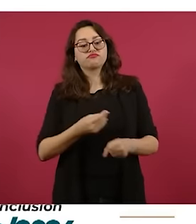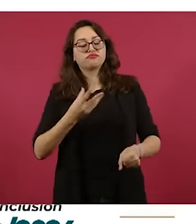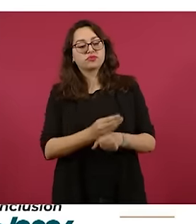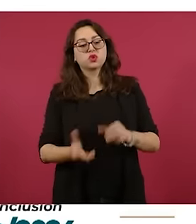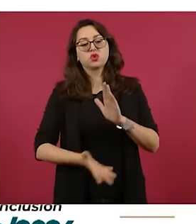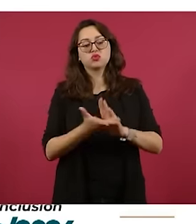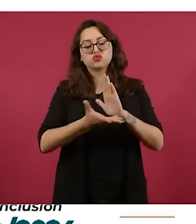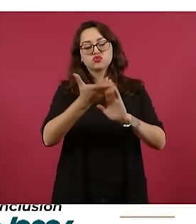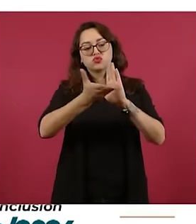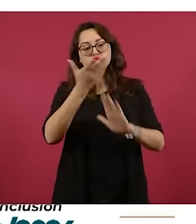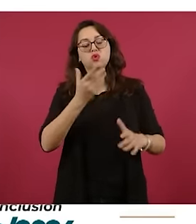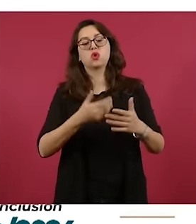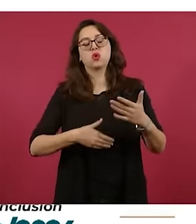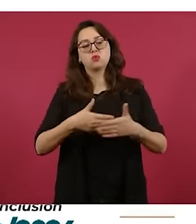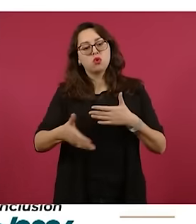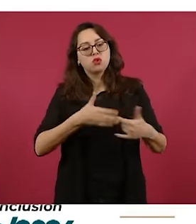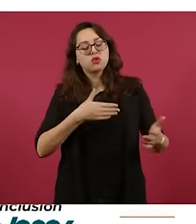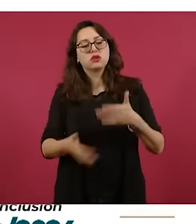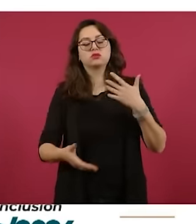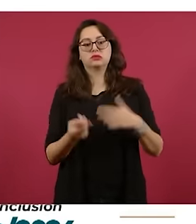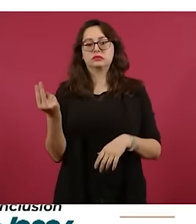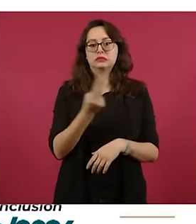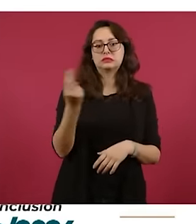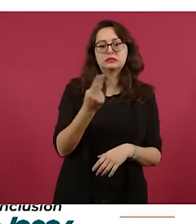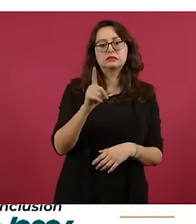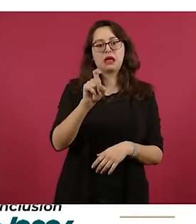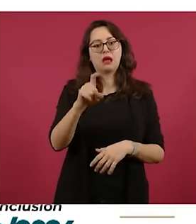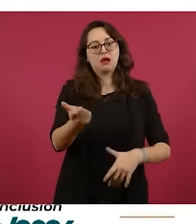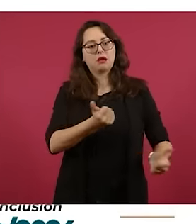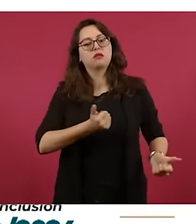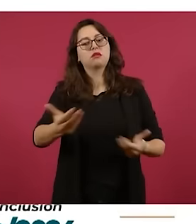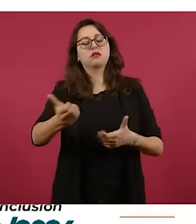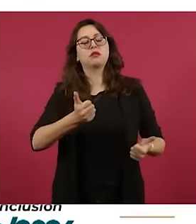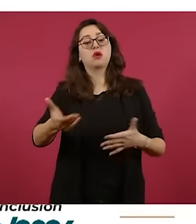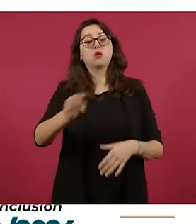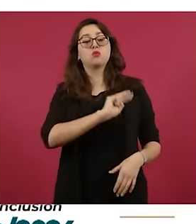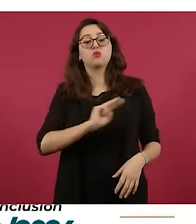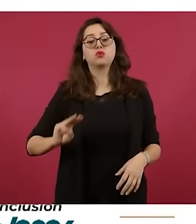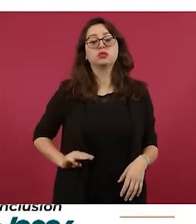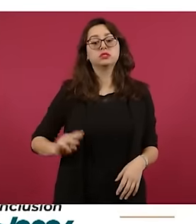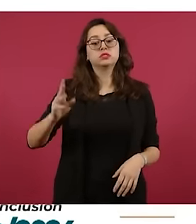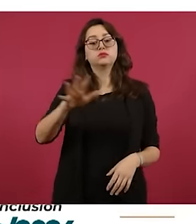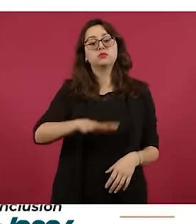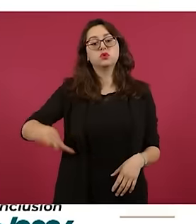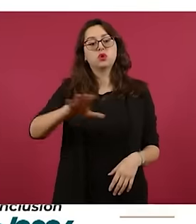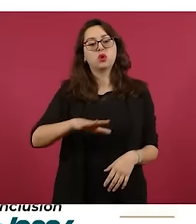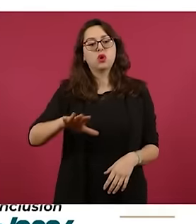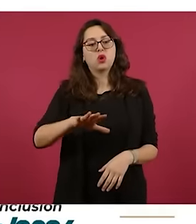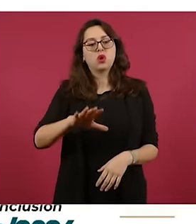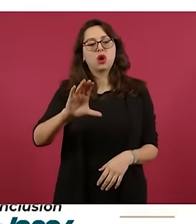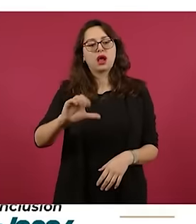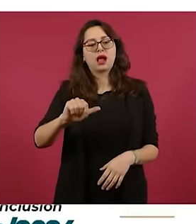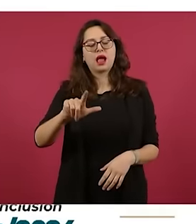moderniza el acueducto para atender la demanda actual y futura de agua en el municipio Calakmul, en Campeche, con una inversión de